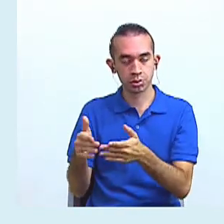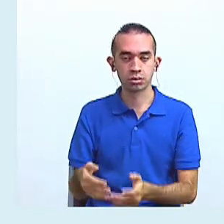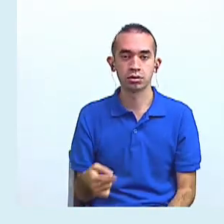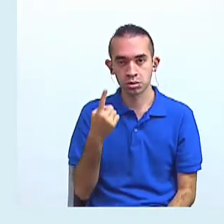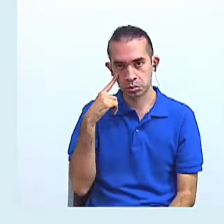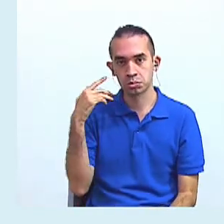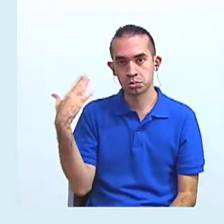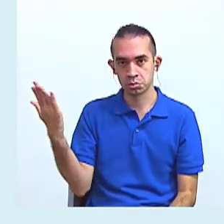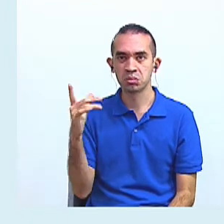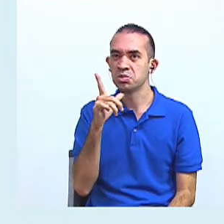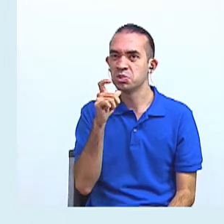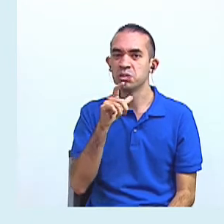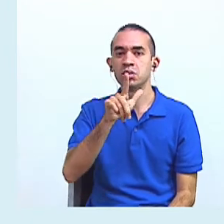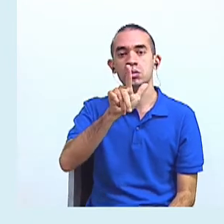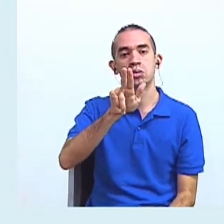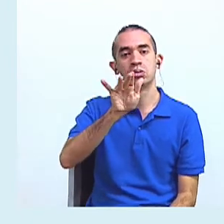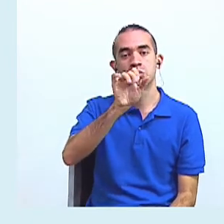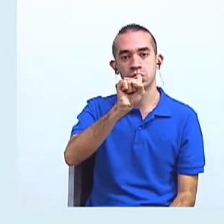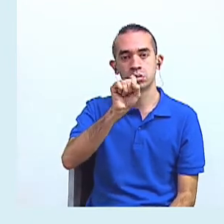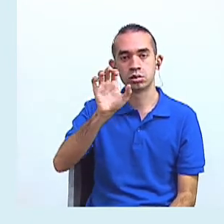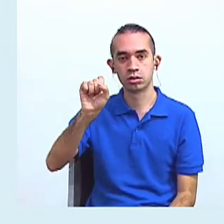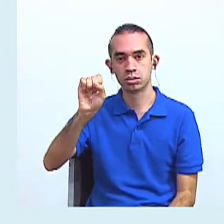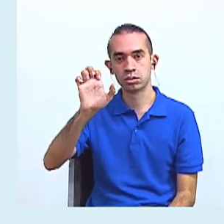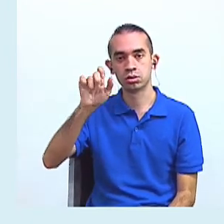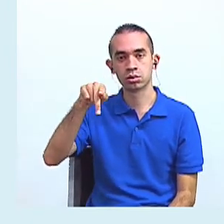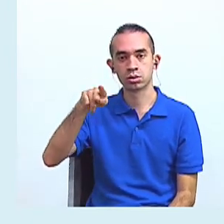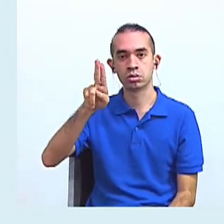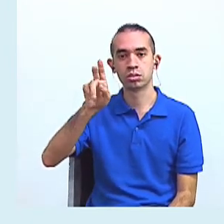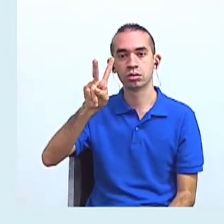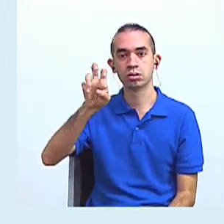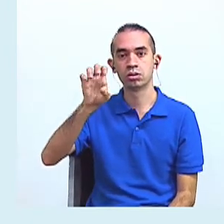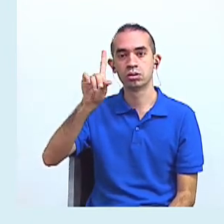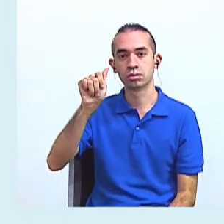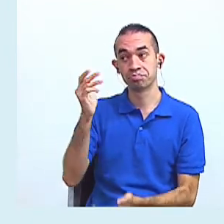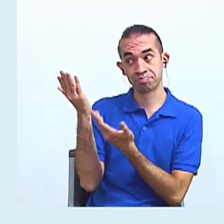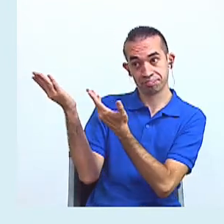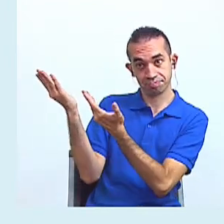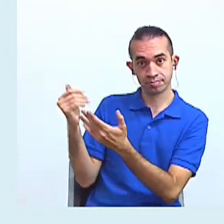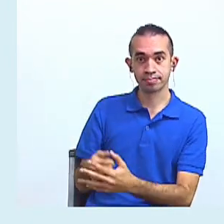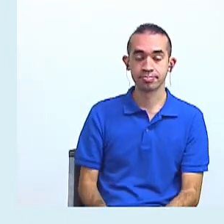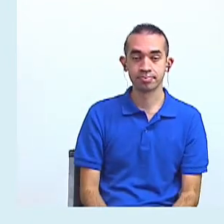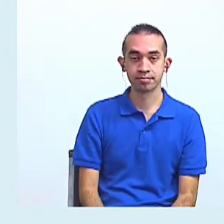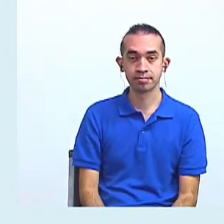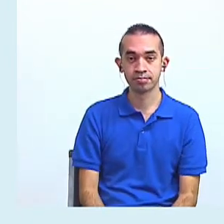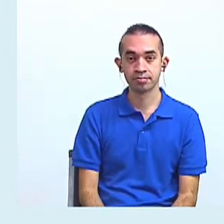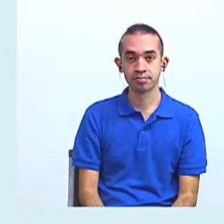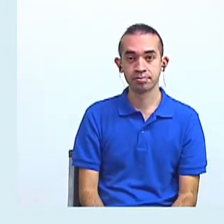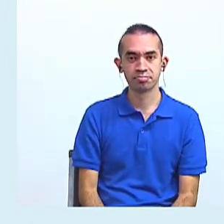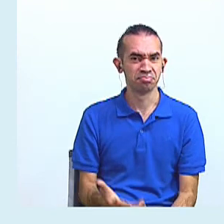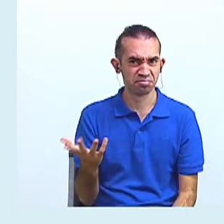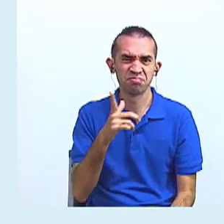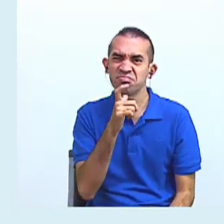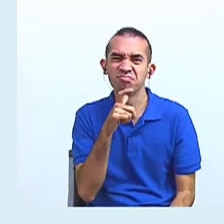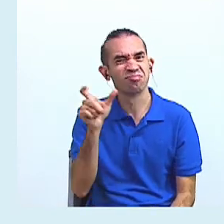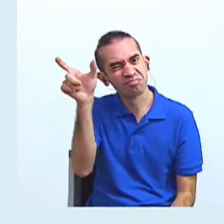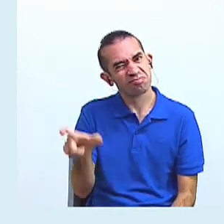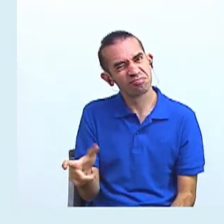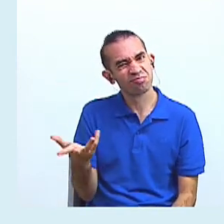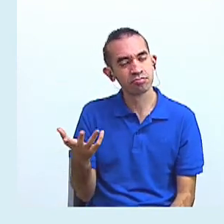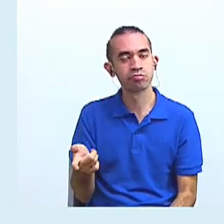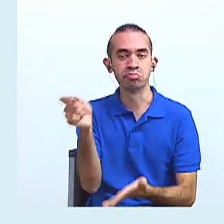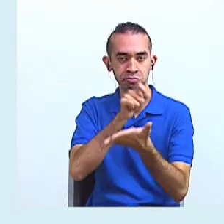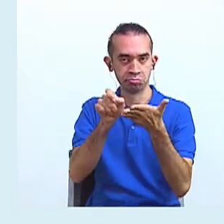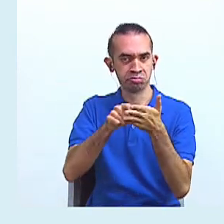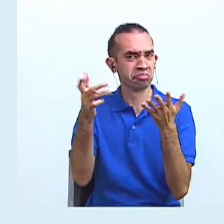Tenemos como autor a Luis Sepúlveda. Sí. Para saber un poco más sobre este escritor, ¿qué les parece si vemos